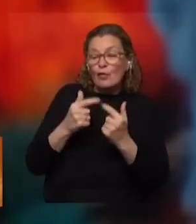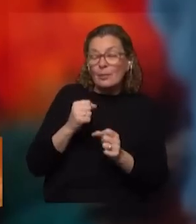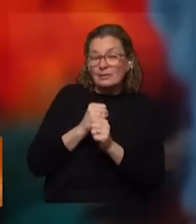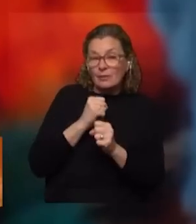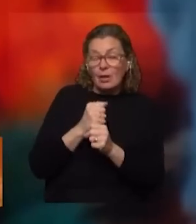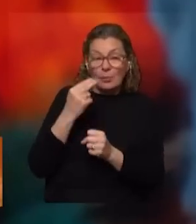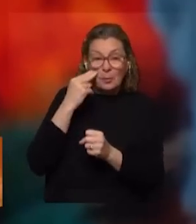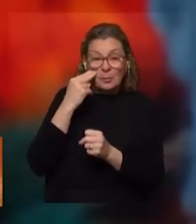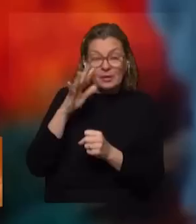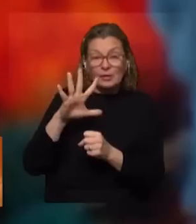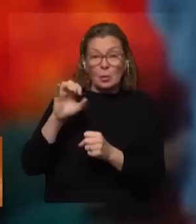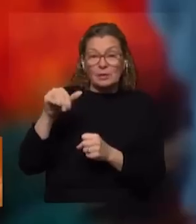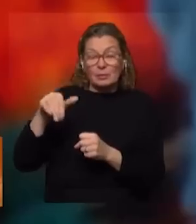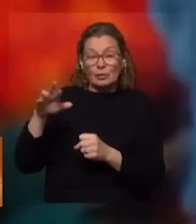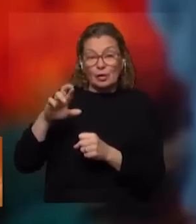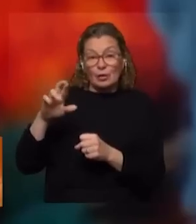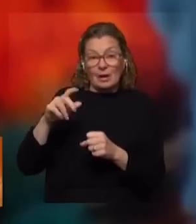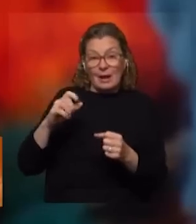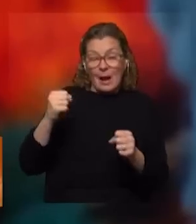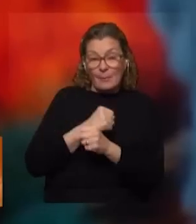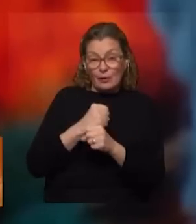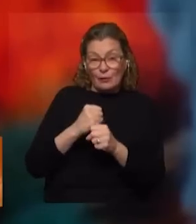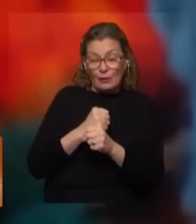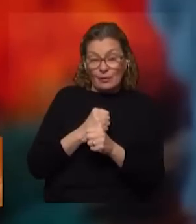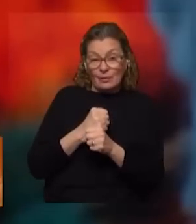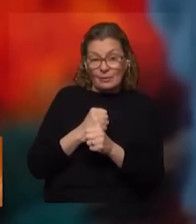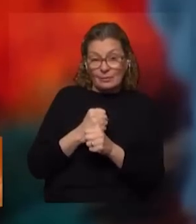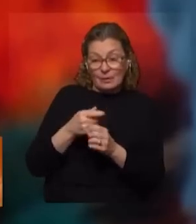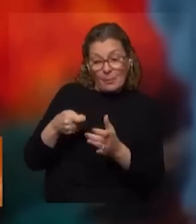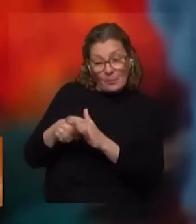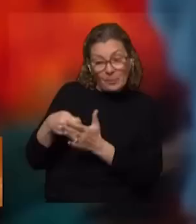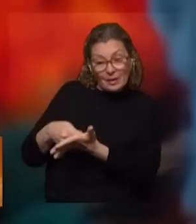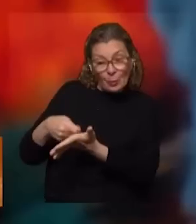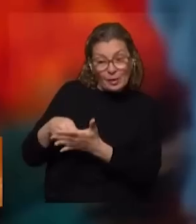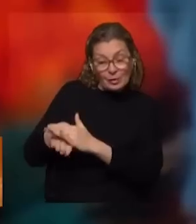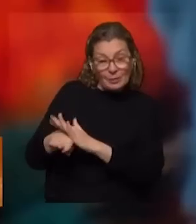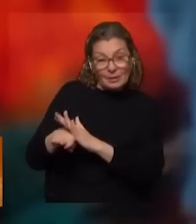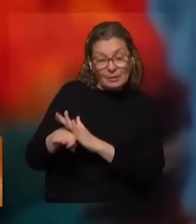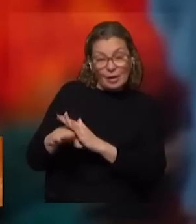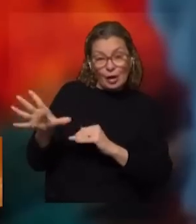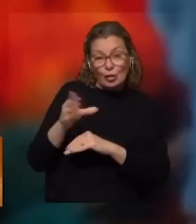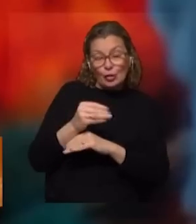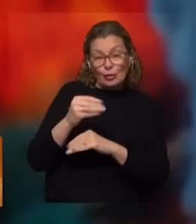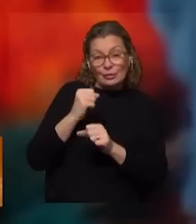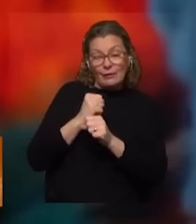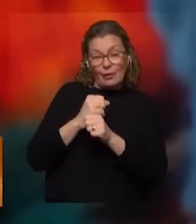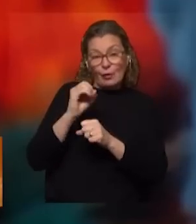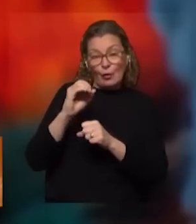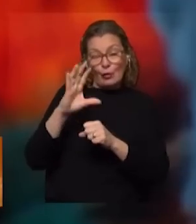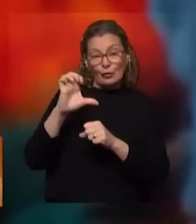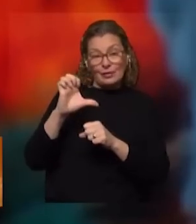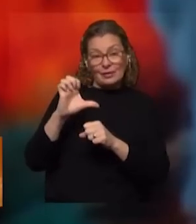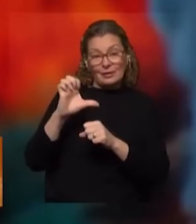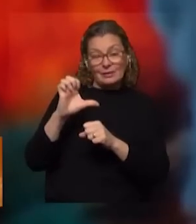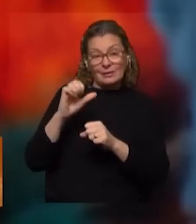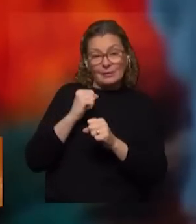el problema es que los 50 millones de dólares que aprobó el directorio para este proyecto salen del mismo presupuesto que funciona toda la OCE. ¿Sí? Y segundo, porque para